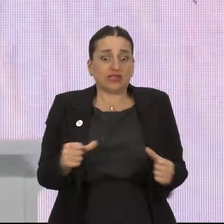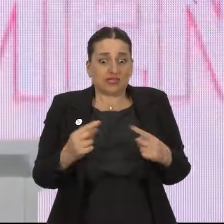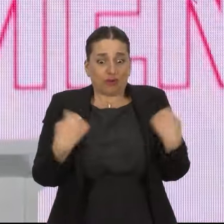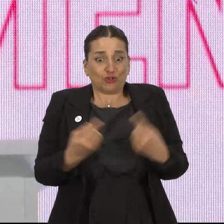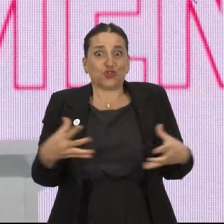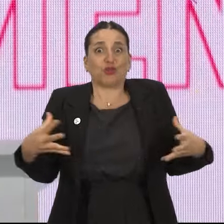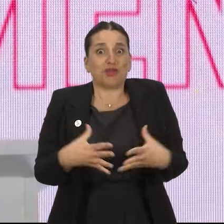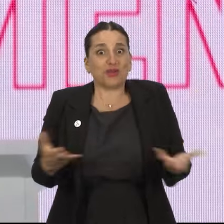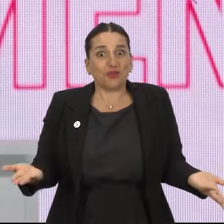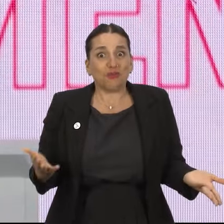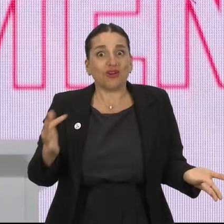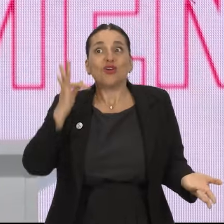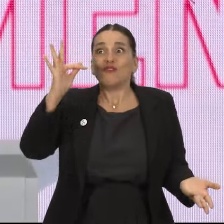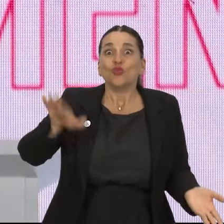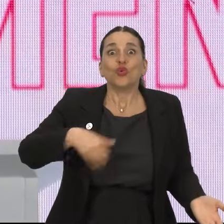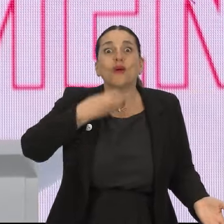eso se trata.